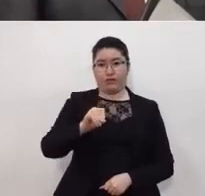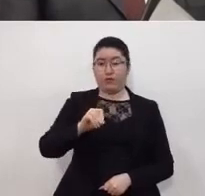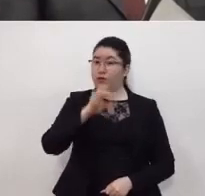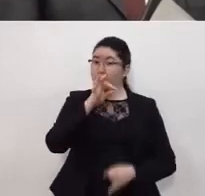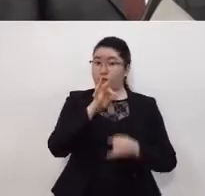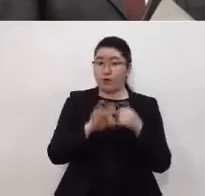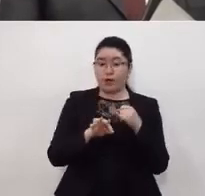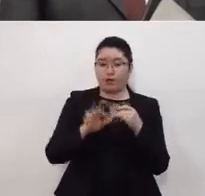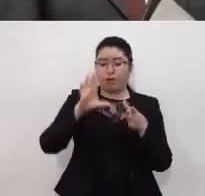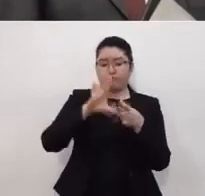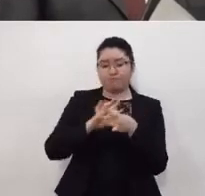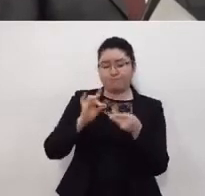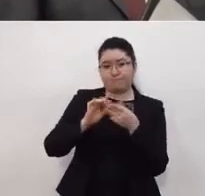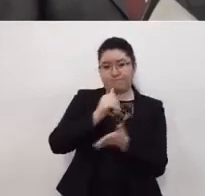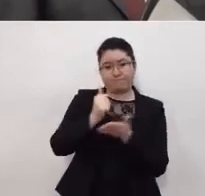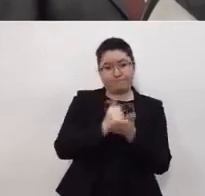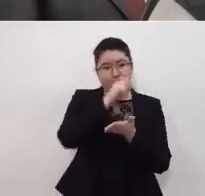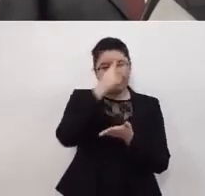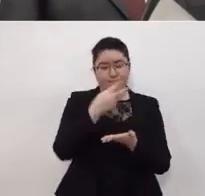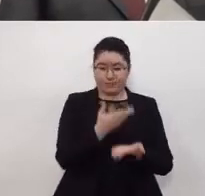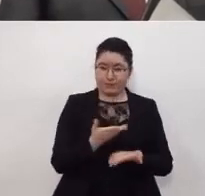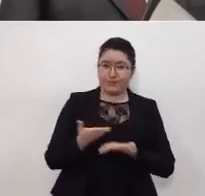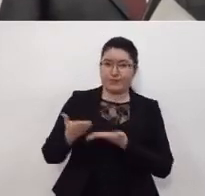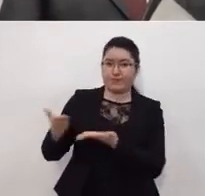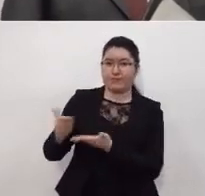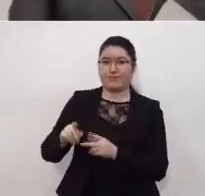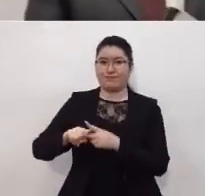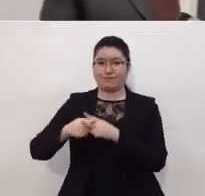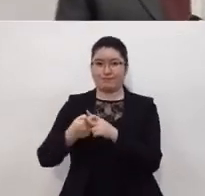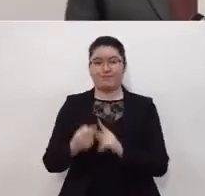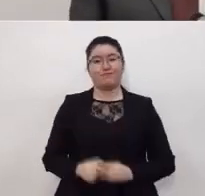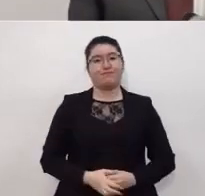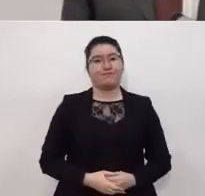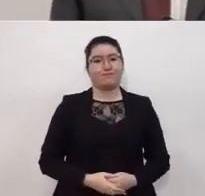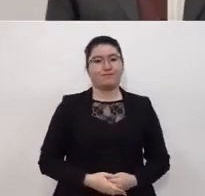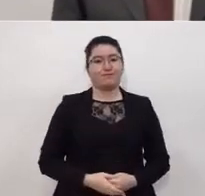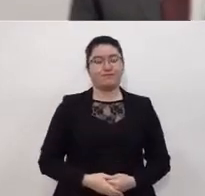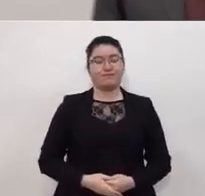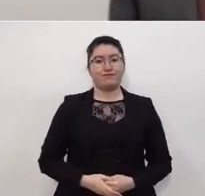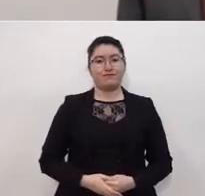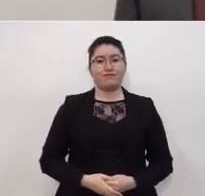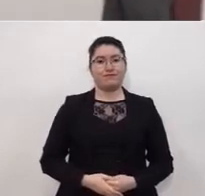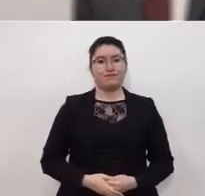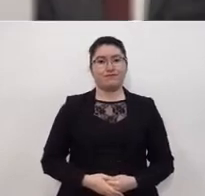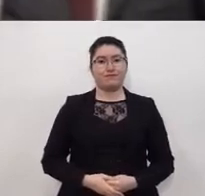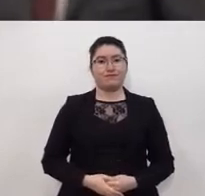la Ciudad de México. Entonces, si no tiene inconveniente, iniciamos. Adelante, Hugo.